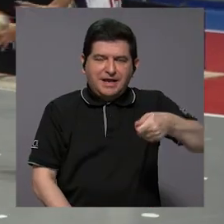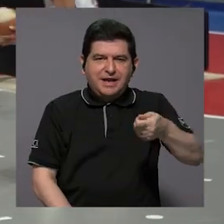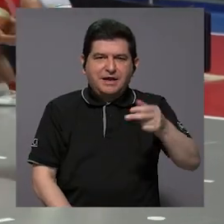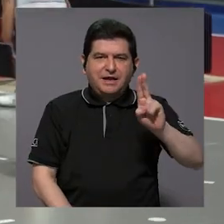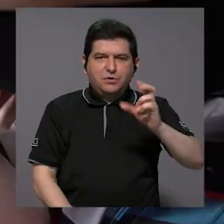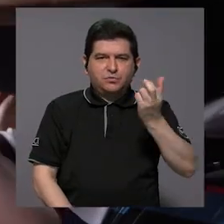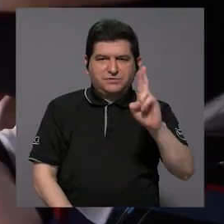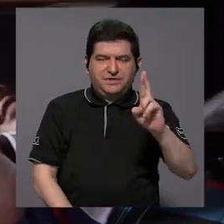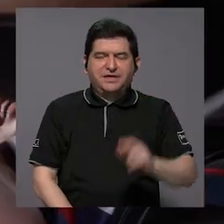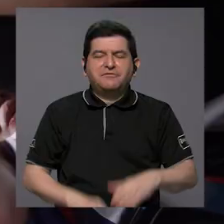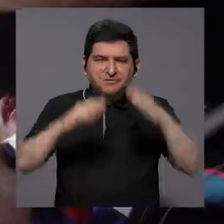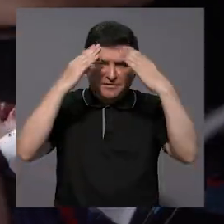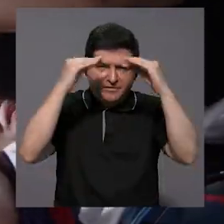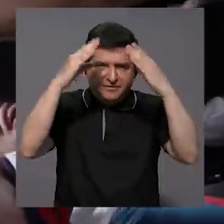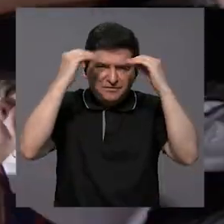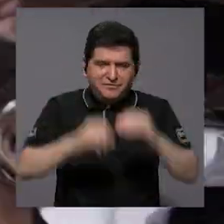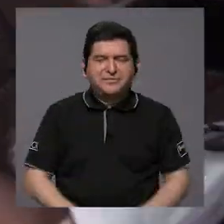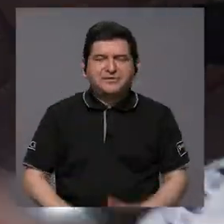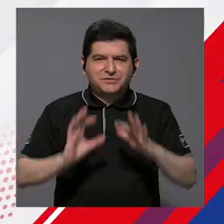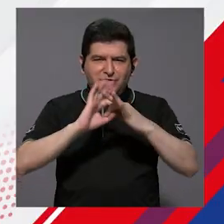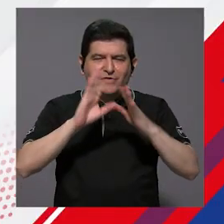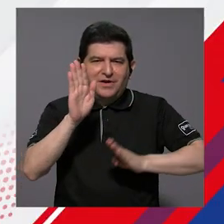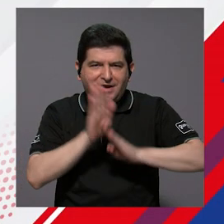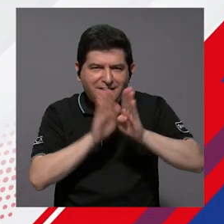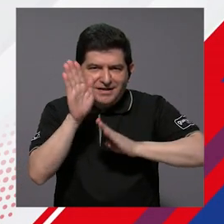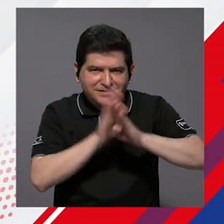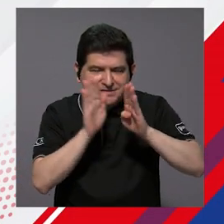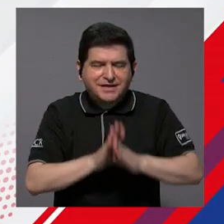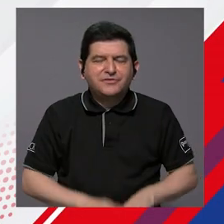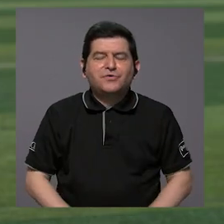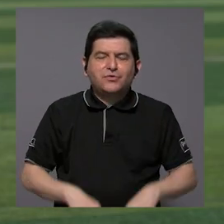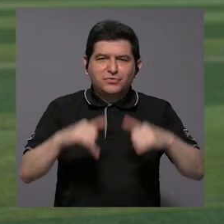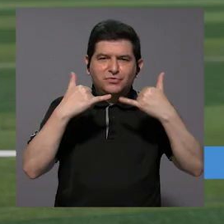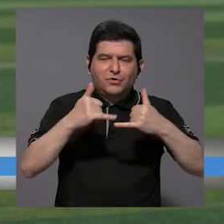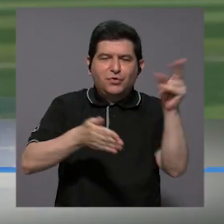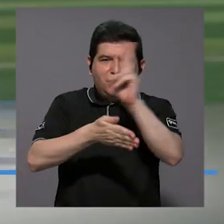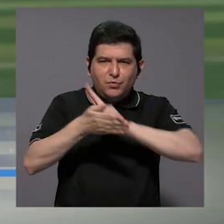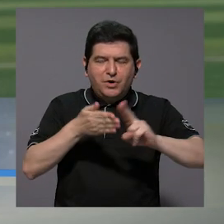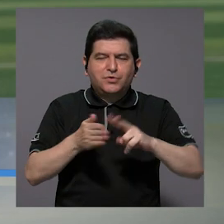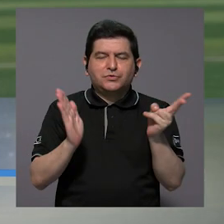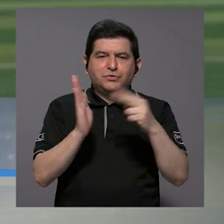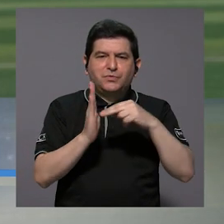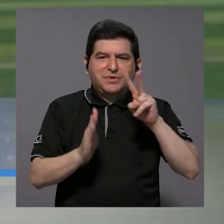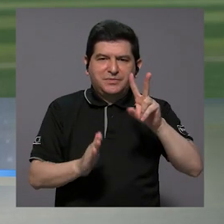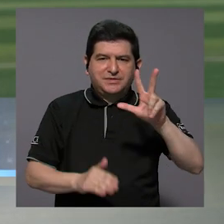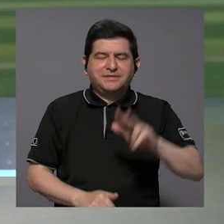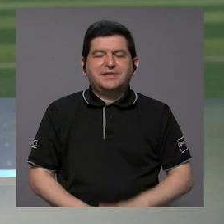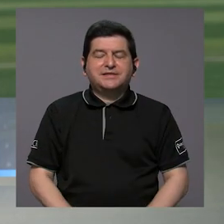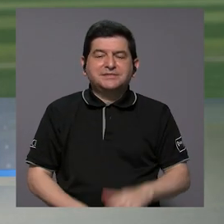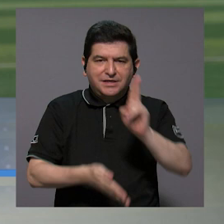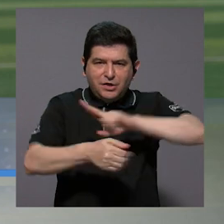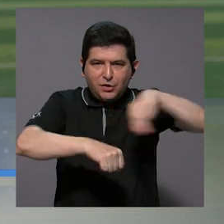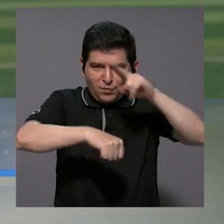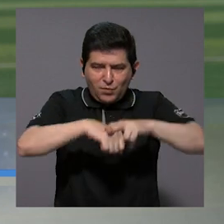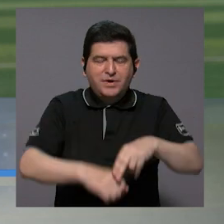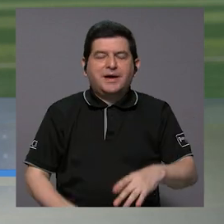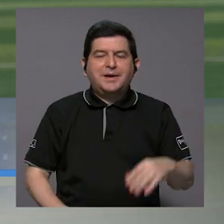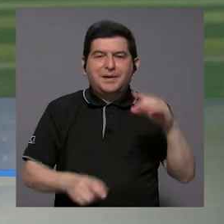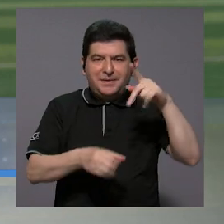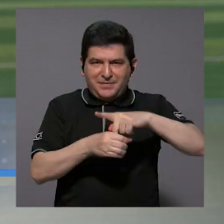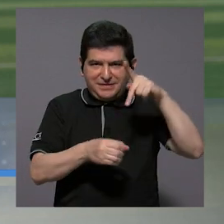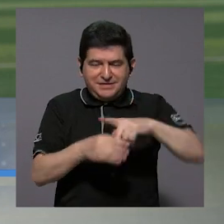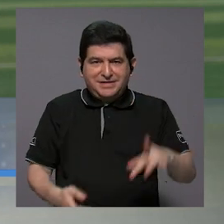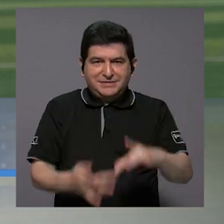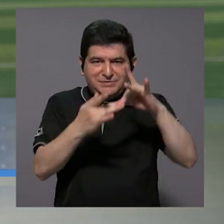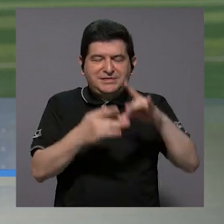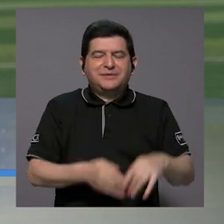Canal UCR vamos a estar informando acerca del desarrollo de estos Juncos 1-2023, especialmente de la participación